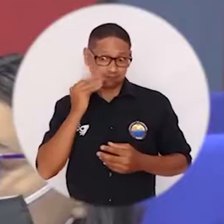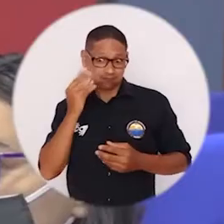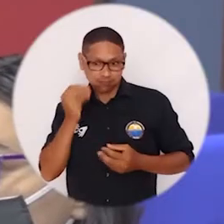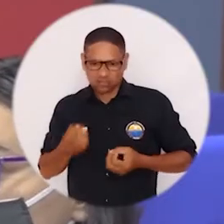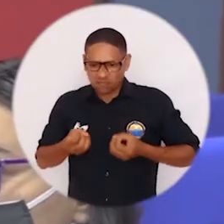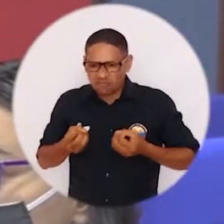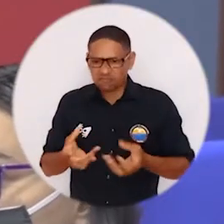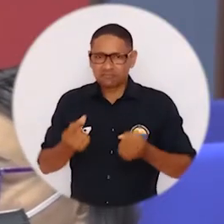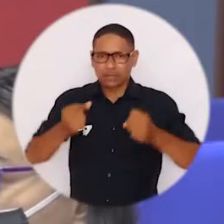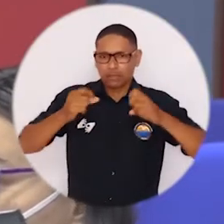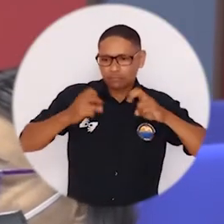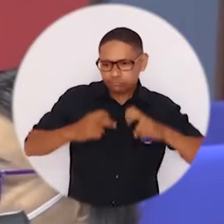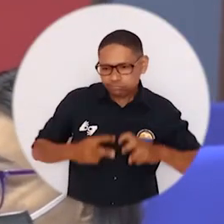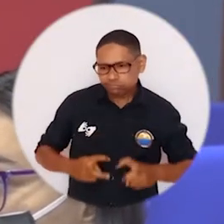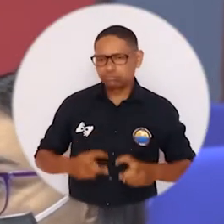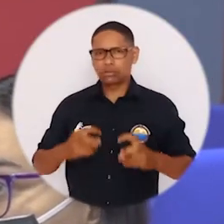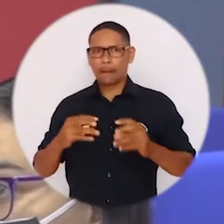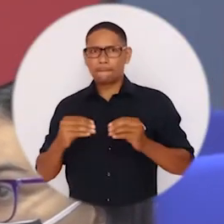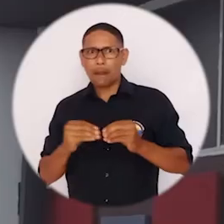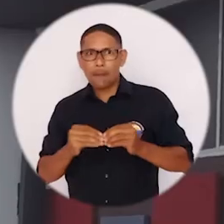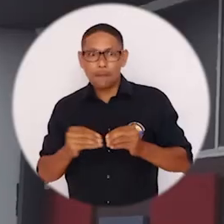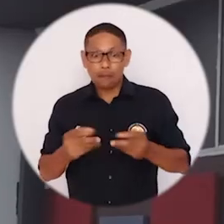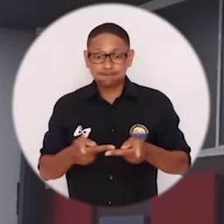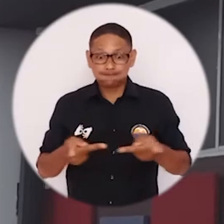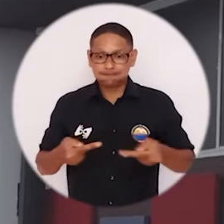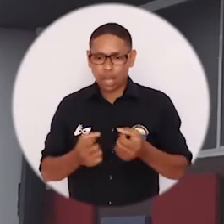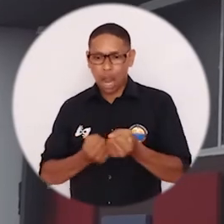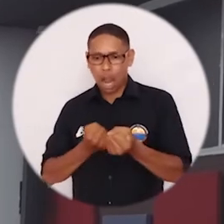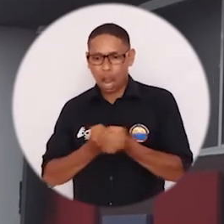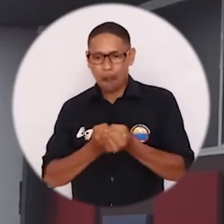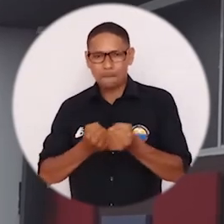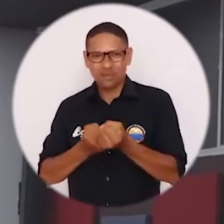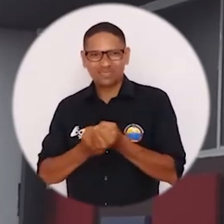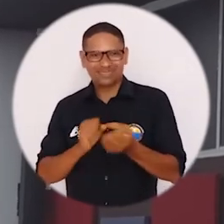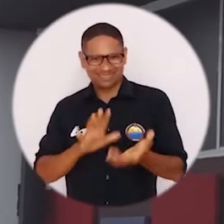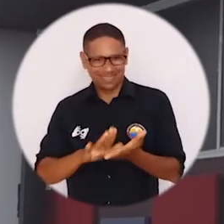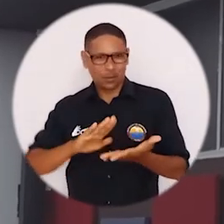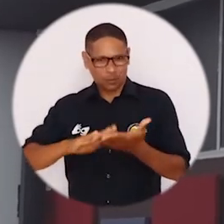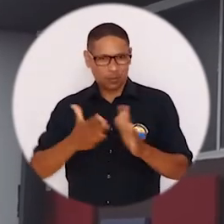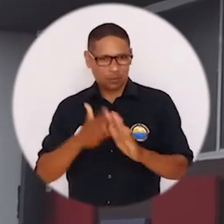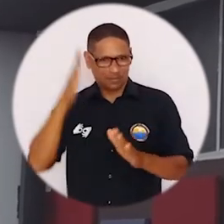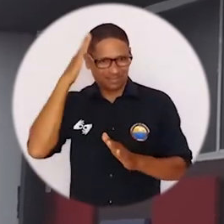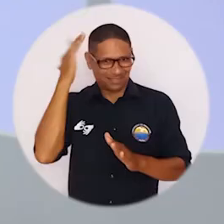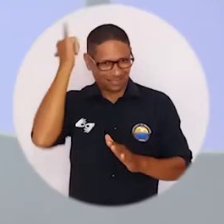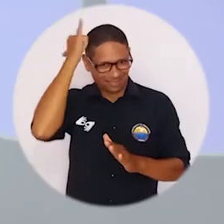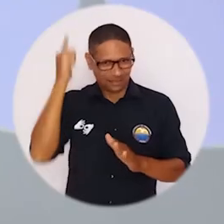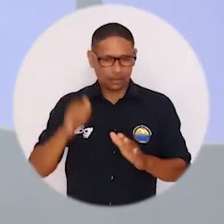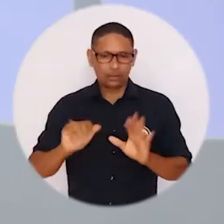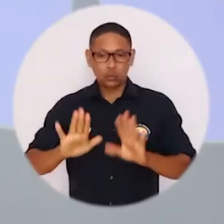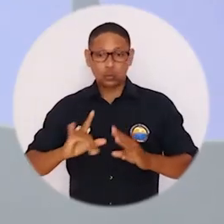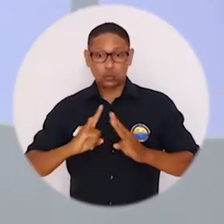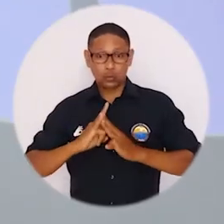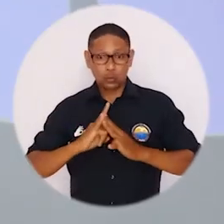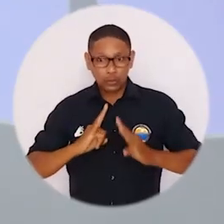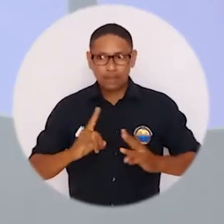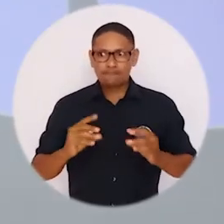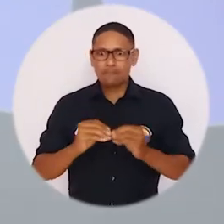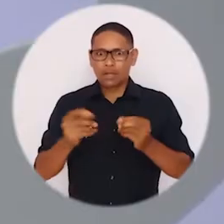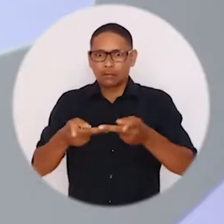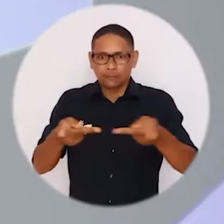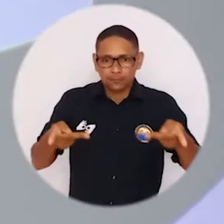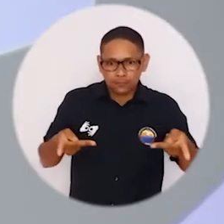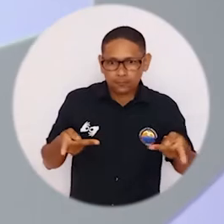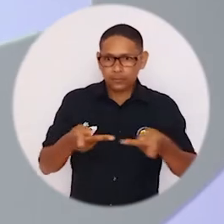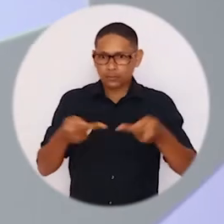mediante actividades de capacitación e investigación. Asimismo, ser un espacio de apoyo para la comunidad académica en la vida universitaria y generar